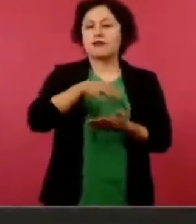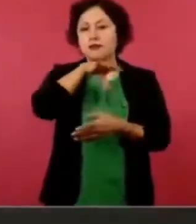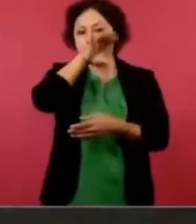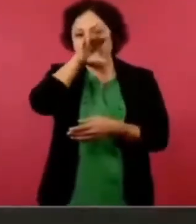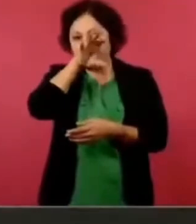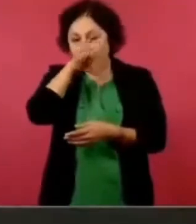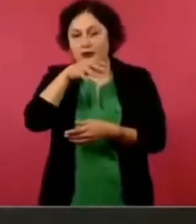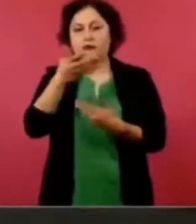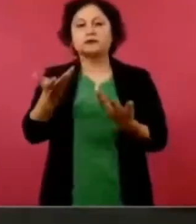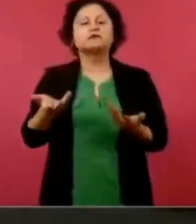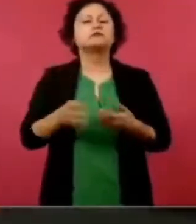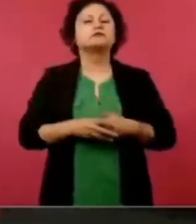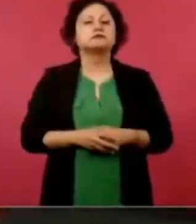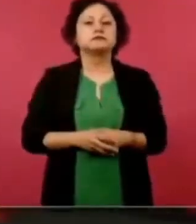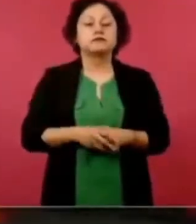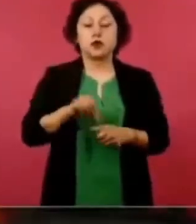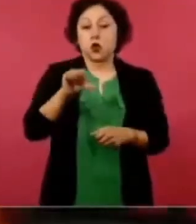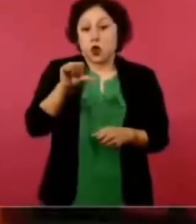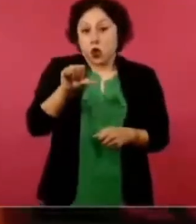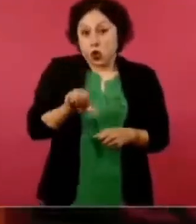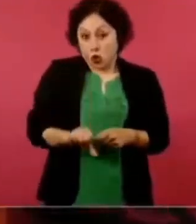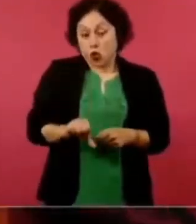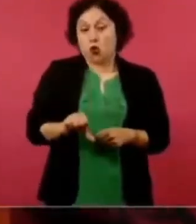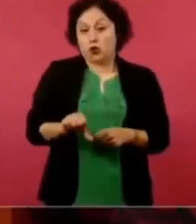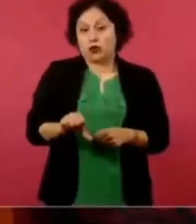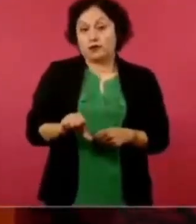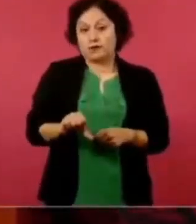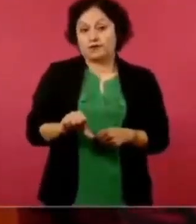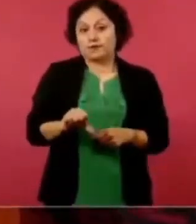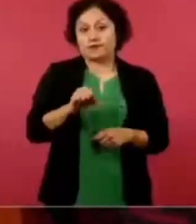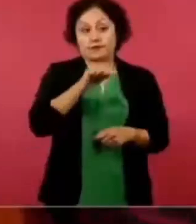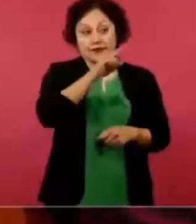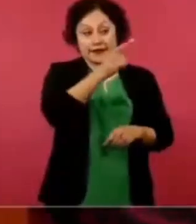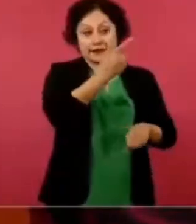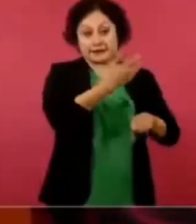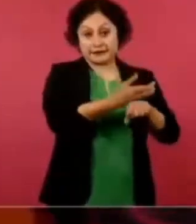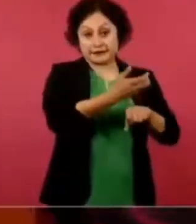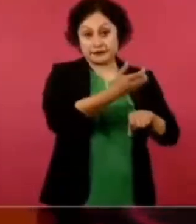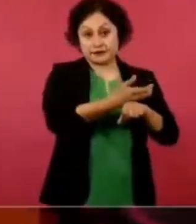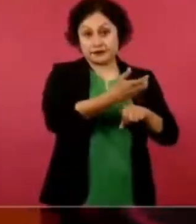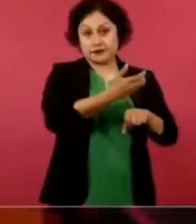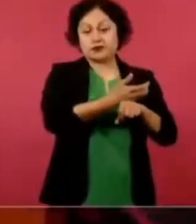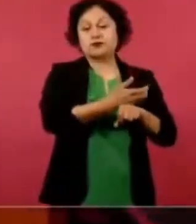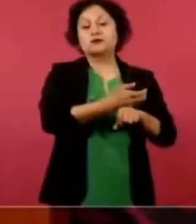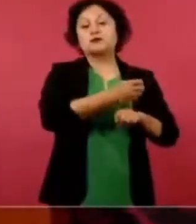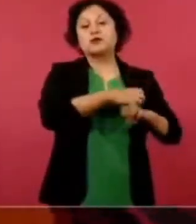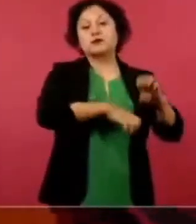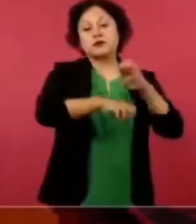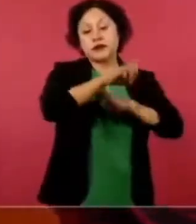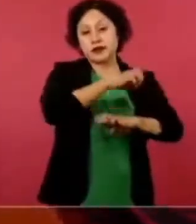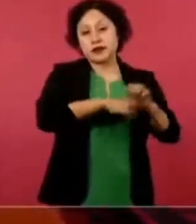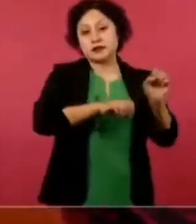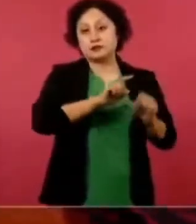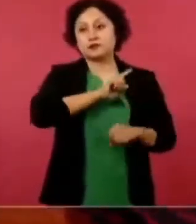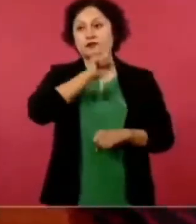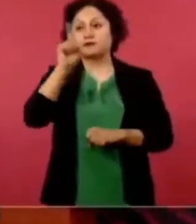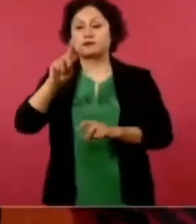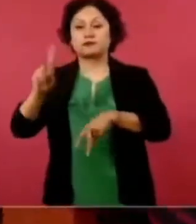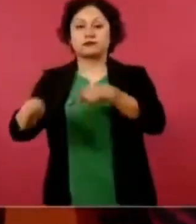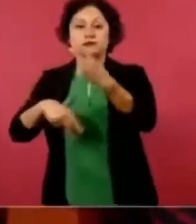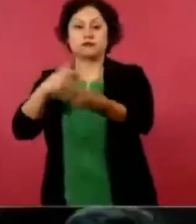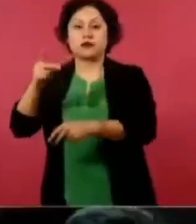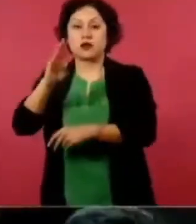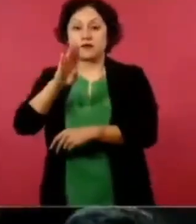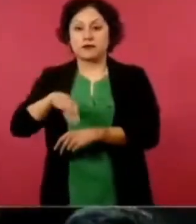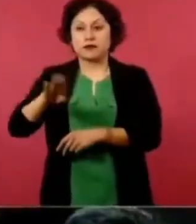y hoy que va a estar el embajador de Estados Unidos en Michoacán, creo que ya va a quedar resuelto. ¿Y se